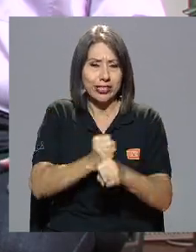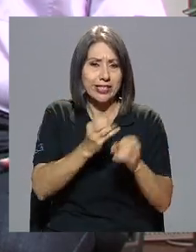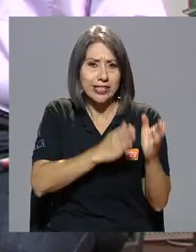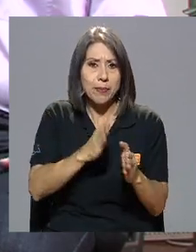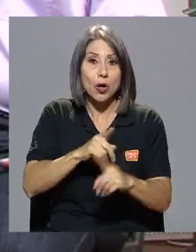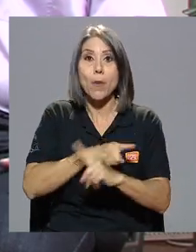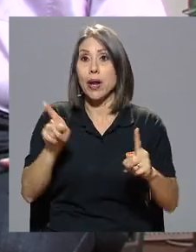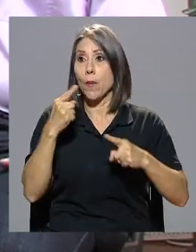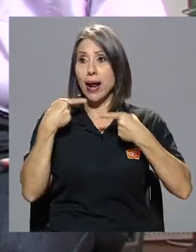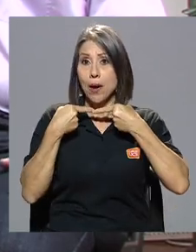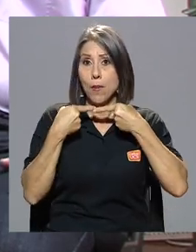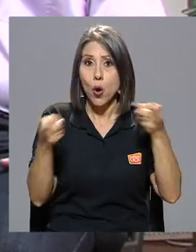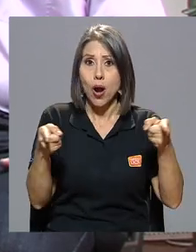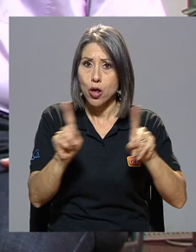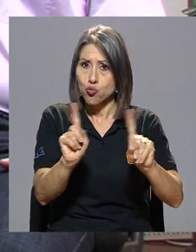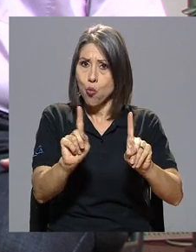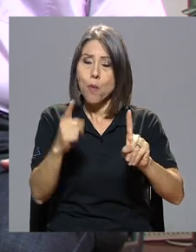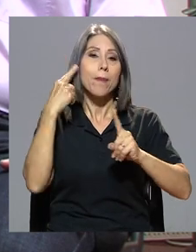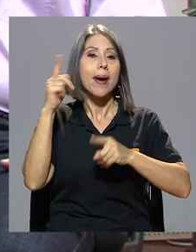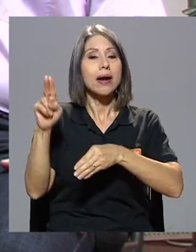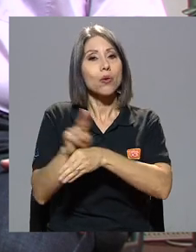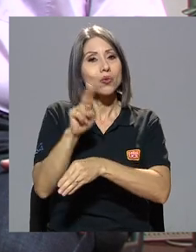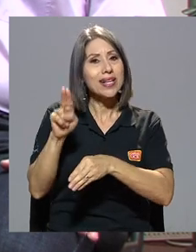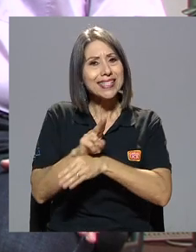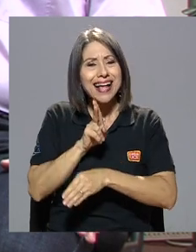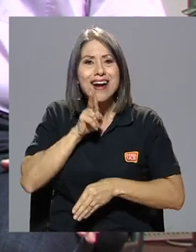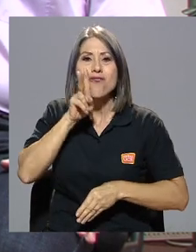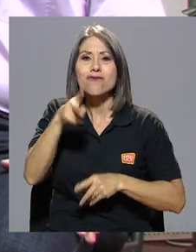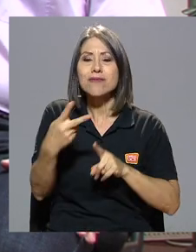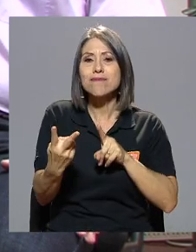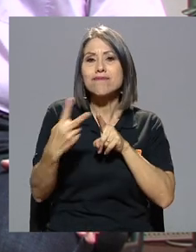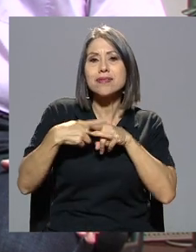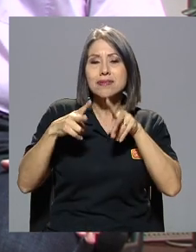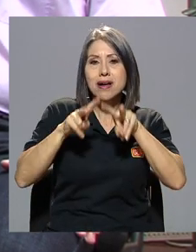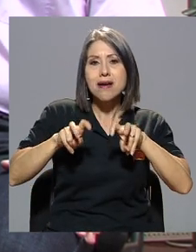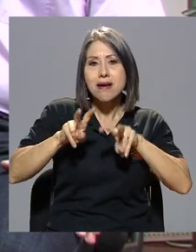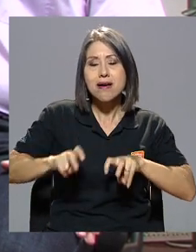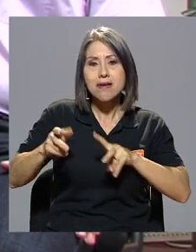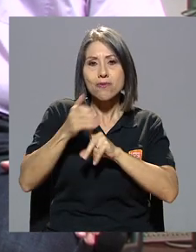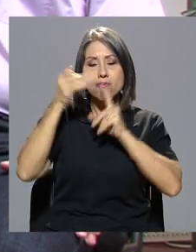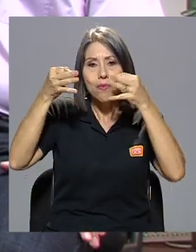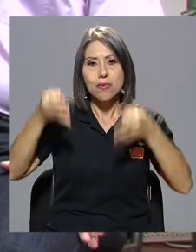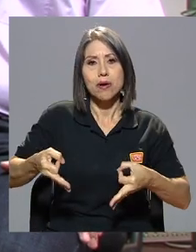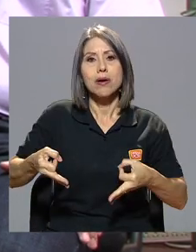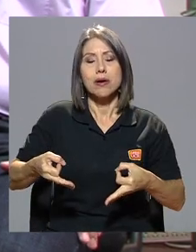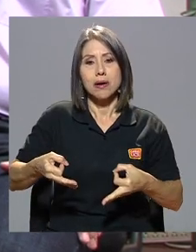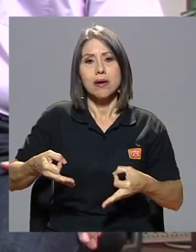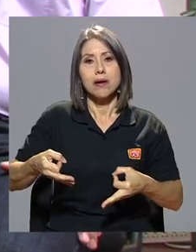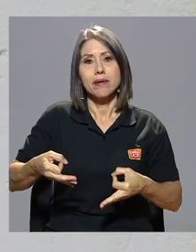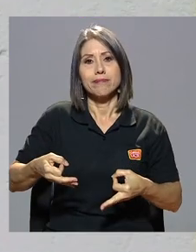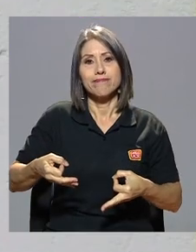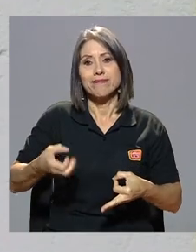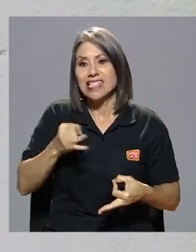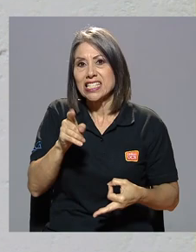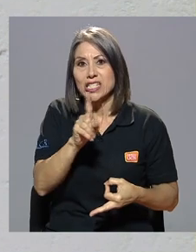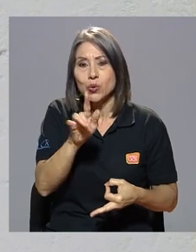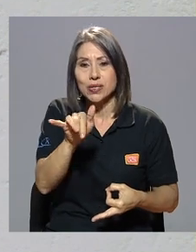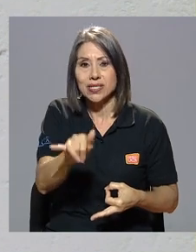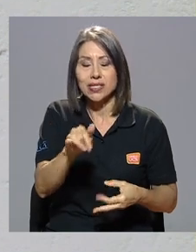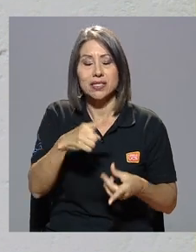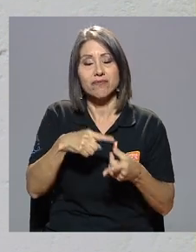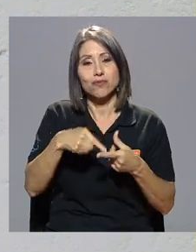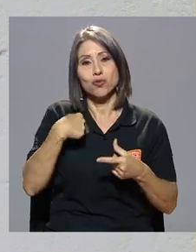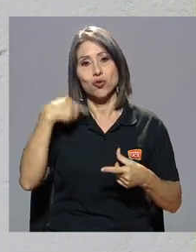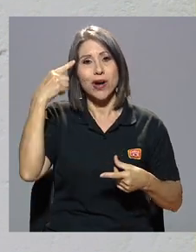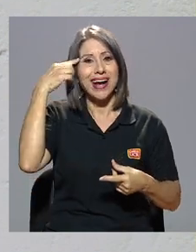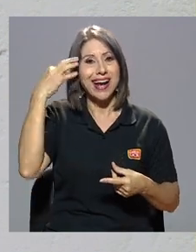no para proclamarlo, sino para utilizarlo en la práctica, en el análisis y en la toma de decisiones, yo creo que